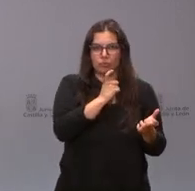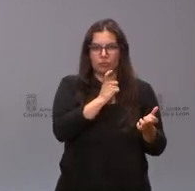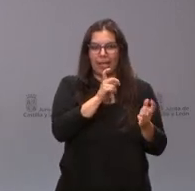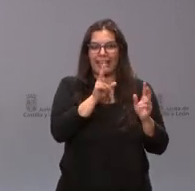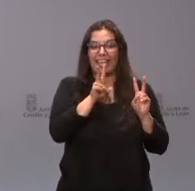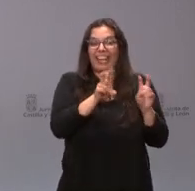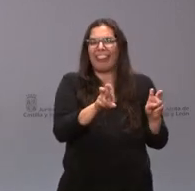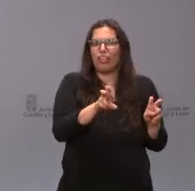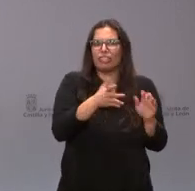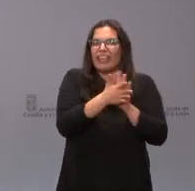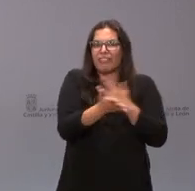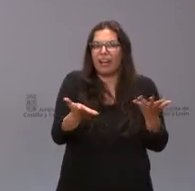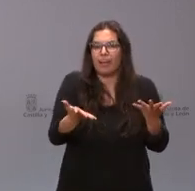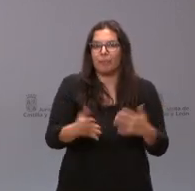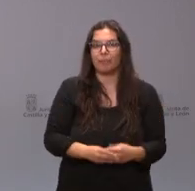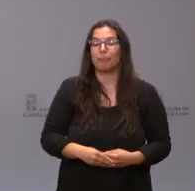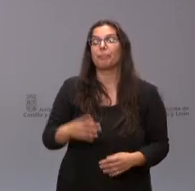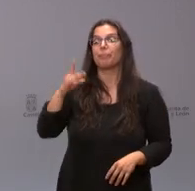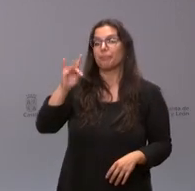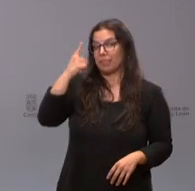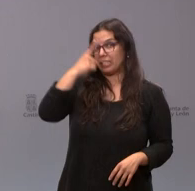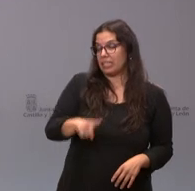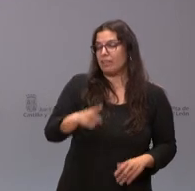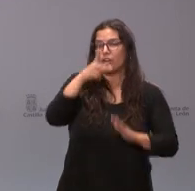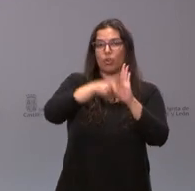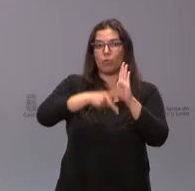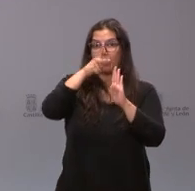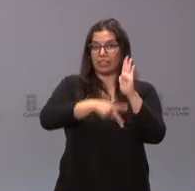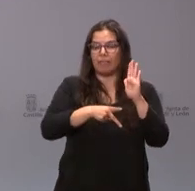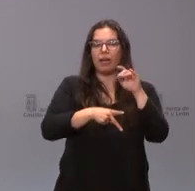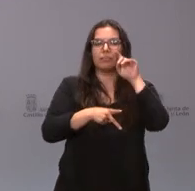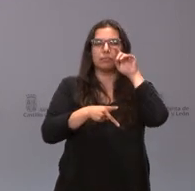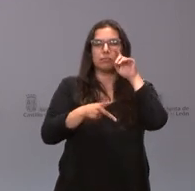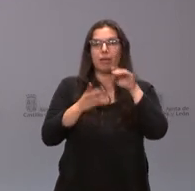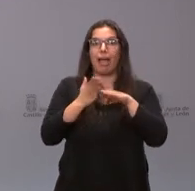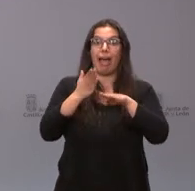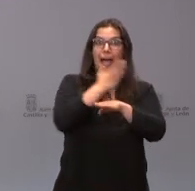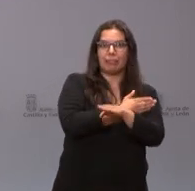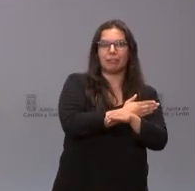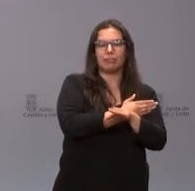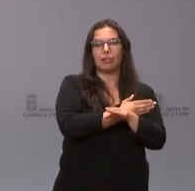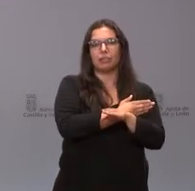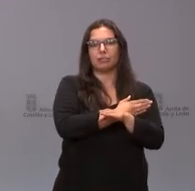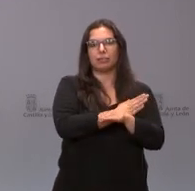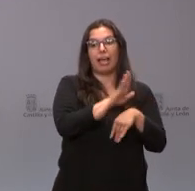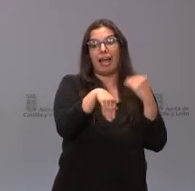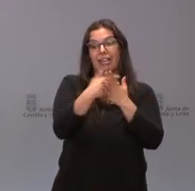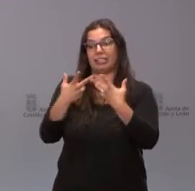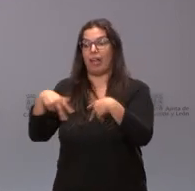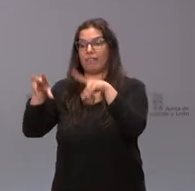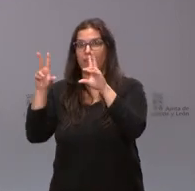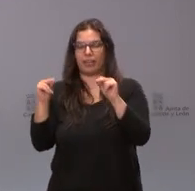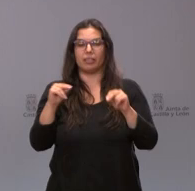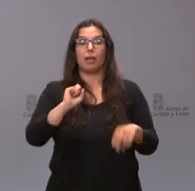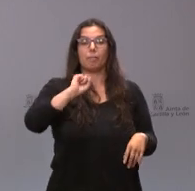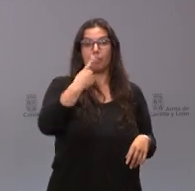iniciar la tramitación? Sí, ya saben ustedes que cualquier normativa lleva algunos trámites previos hasta su finalización. El